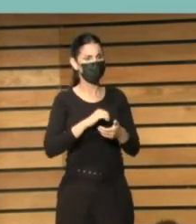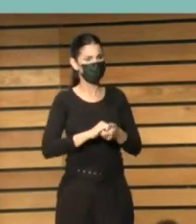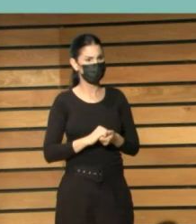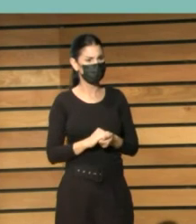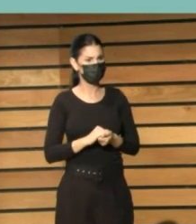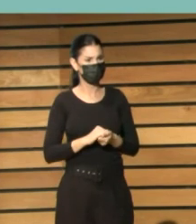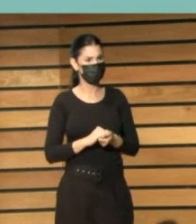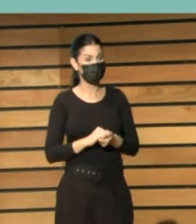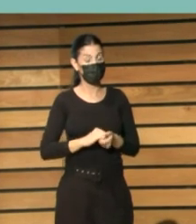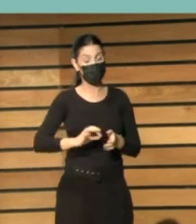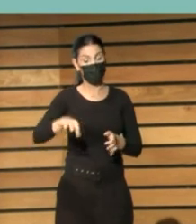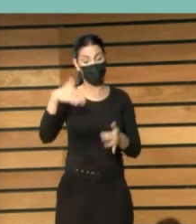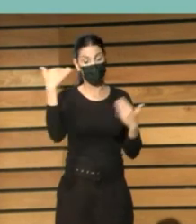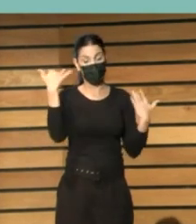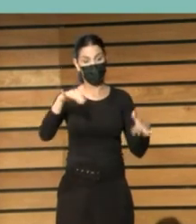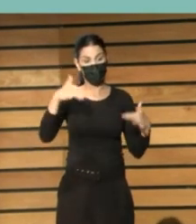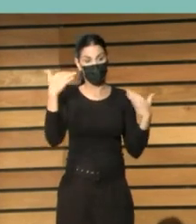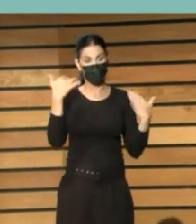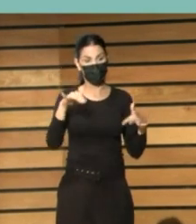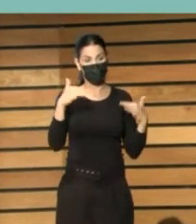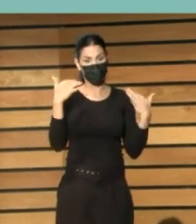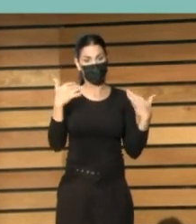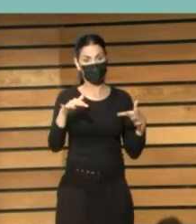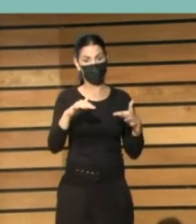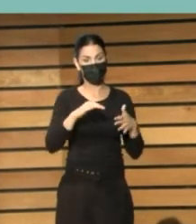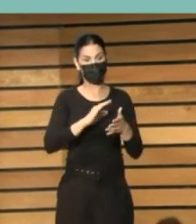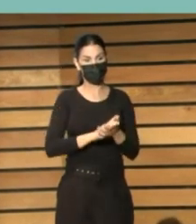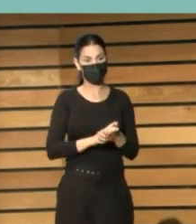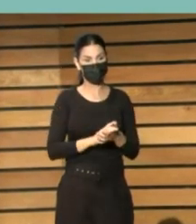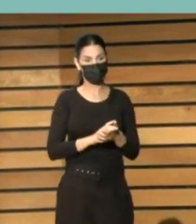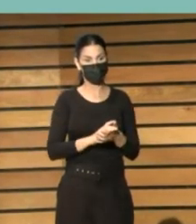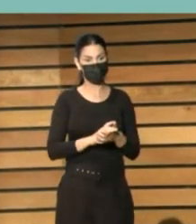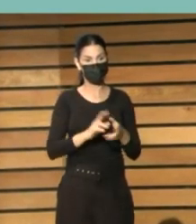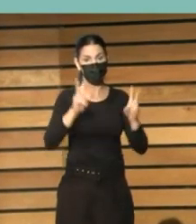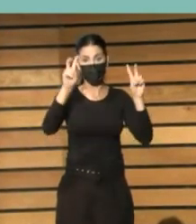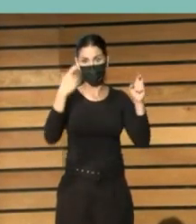vaya melón esto tiene que ver con la de anoche